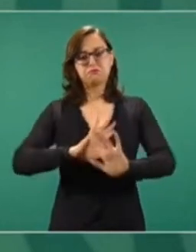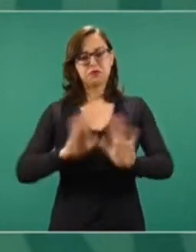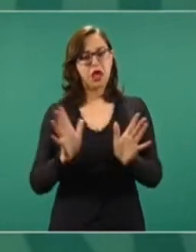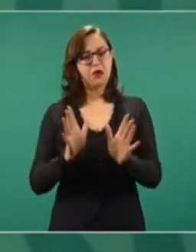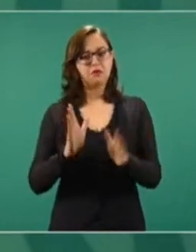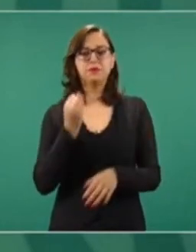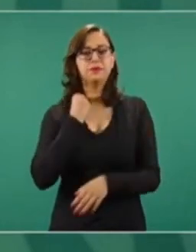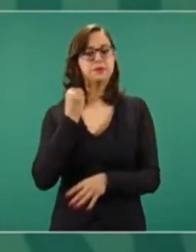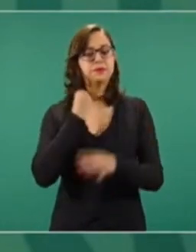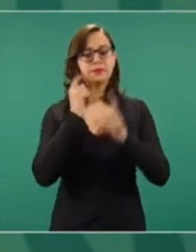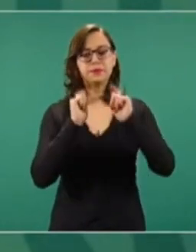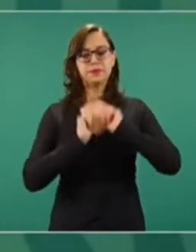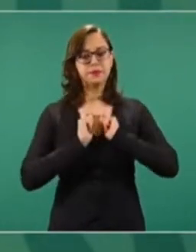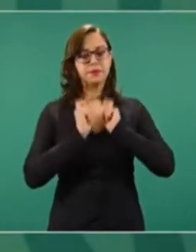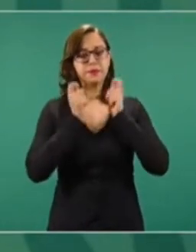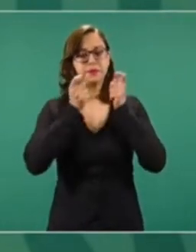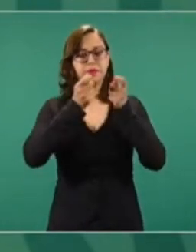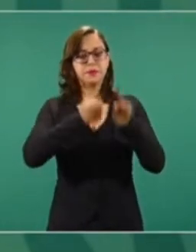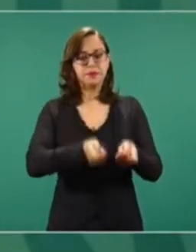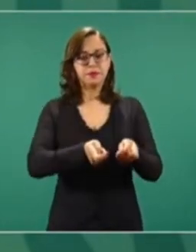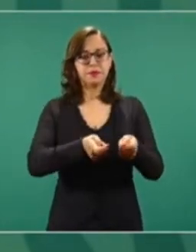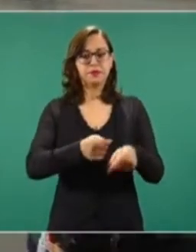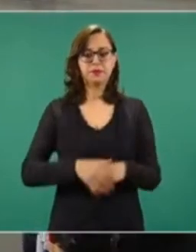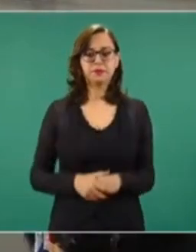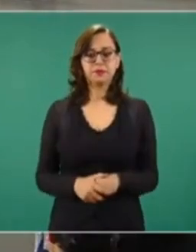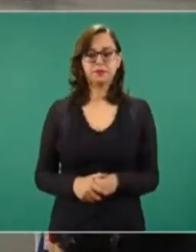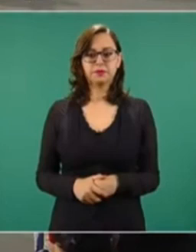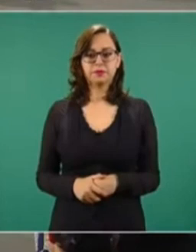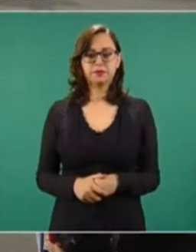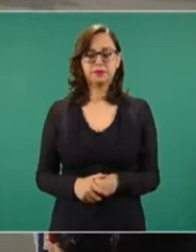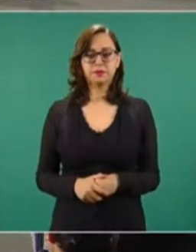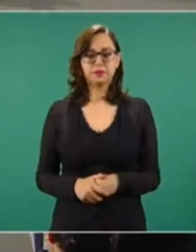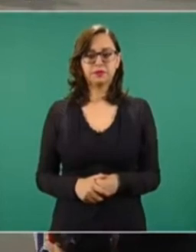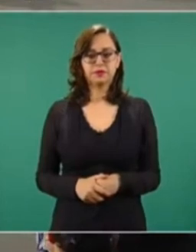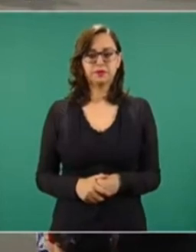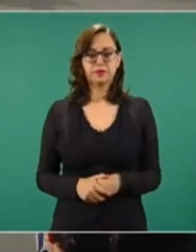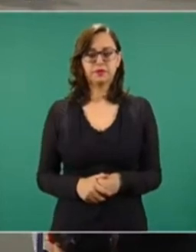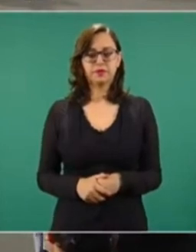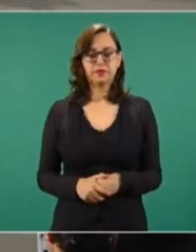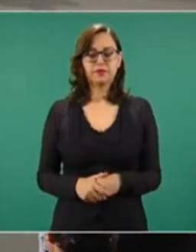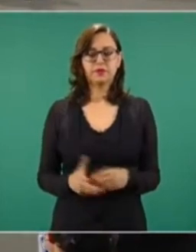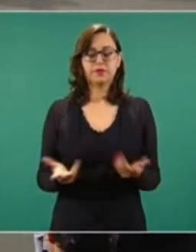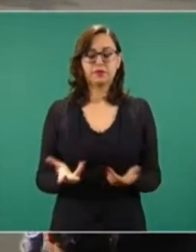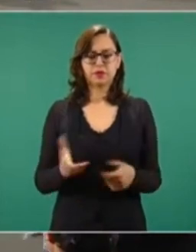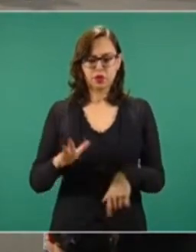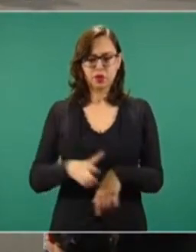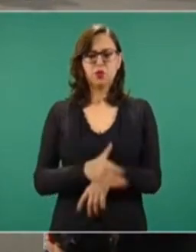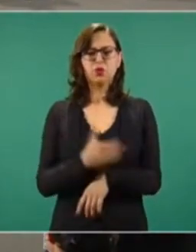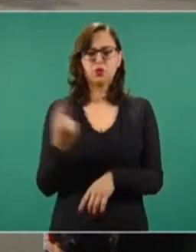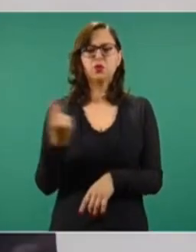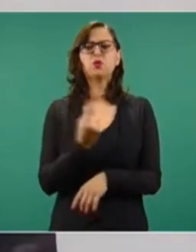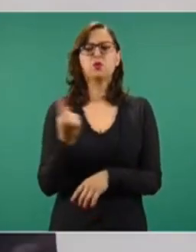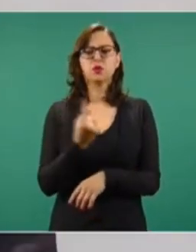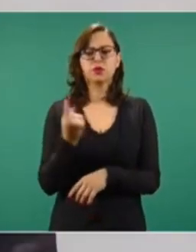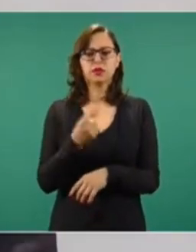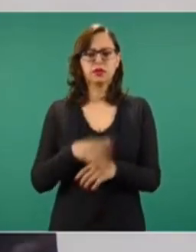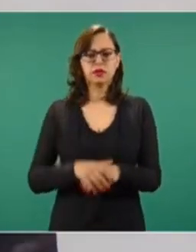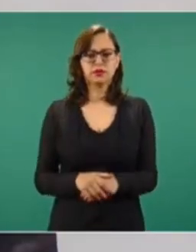y el encargo porque va a